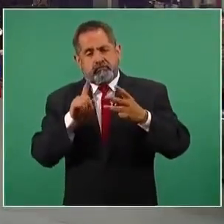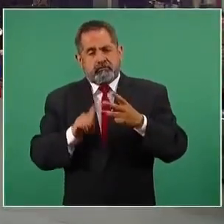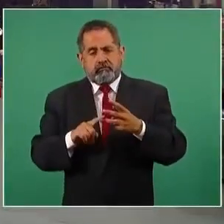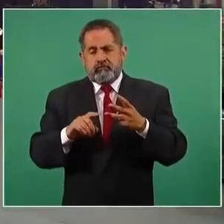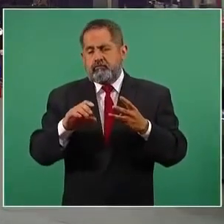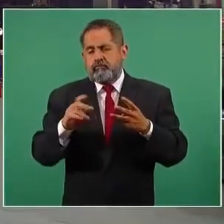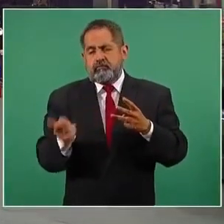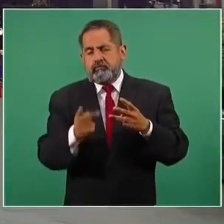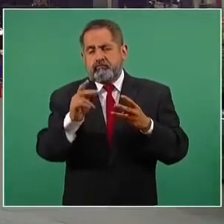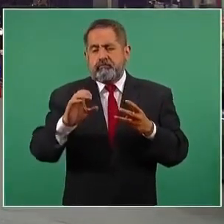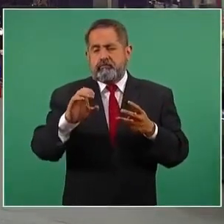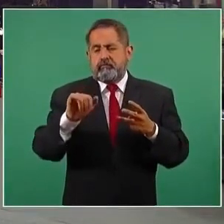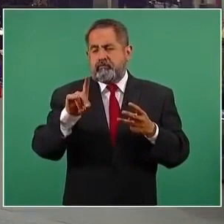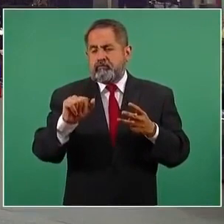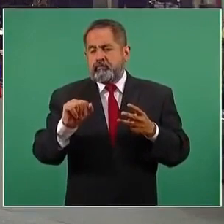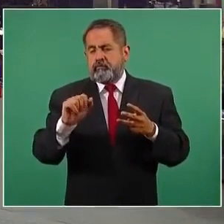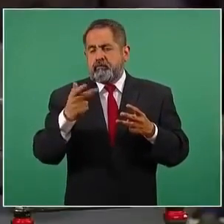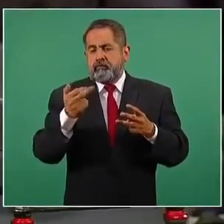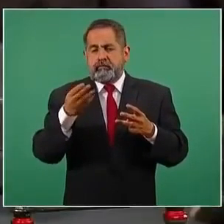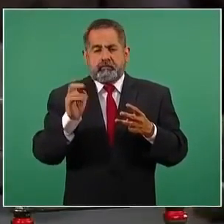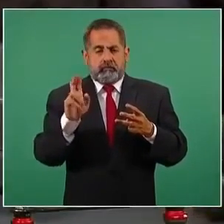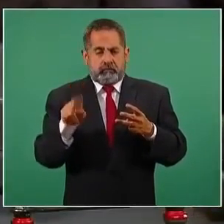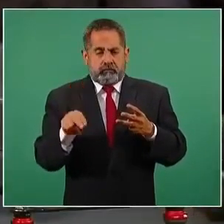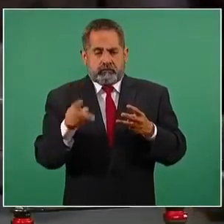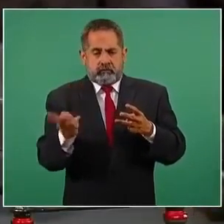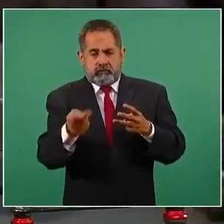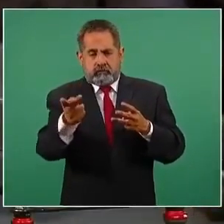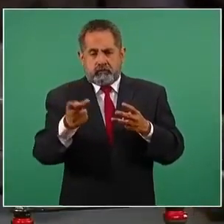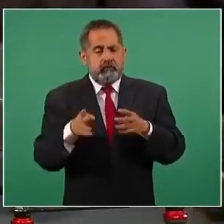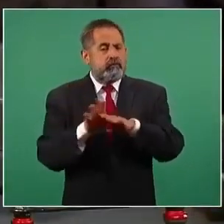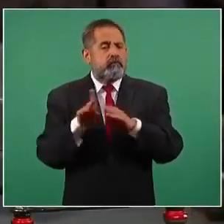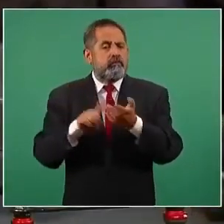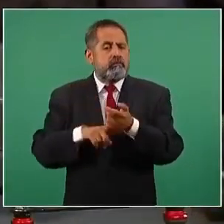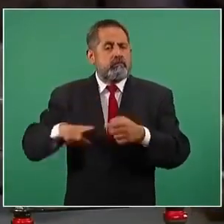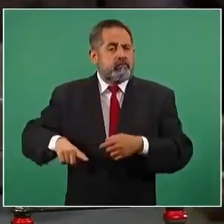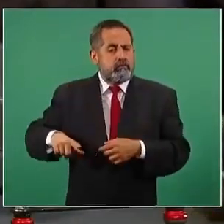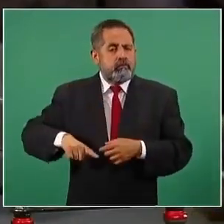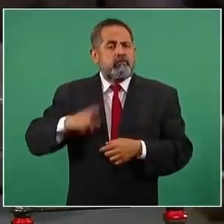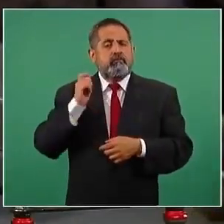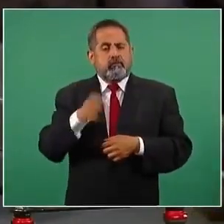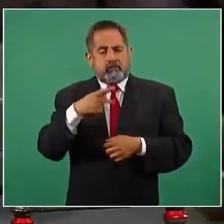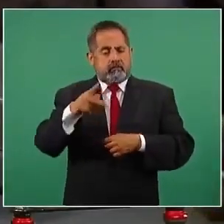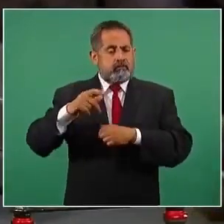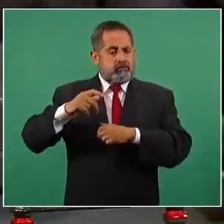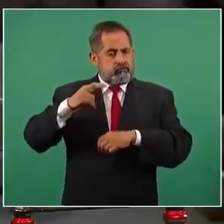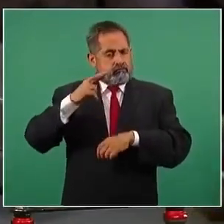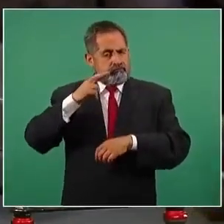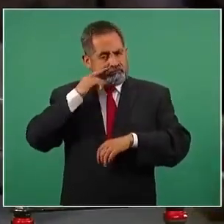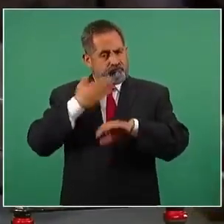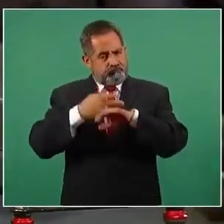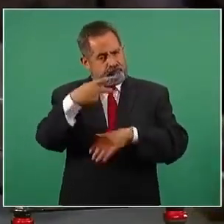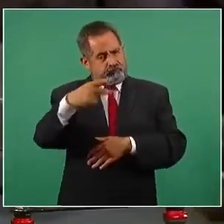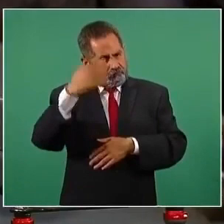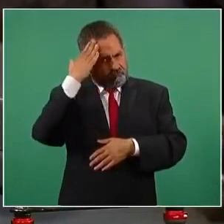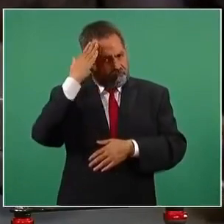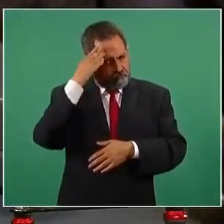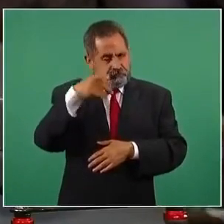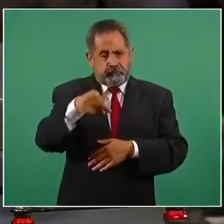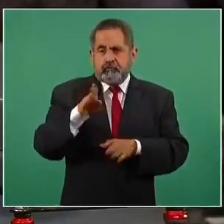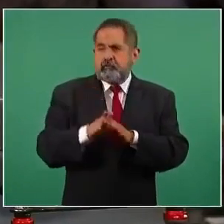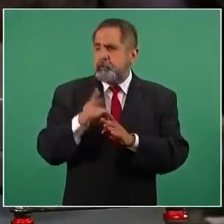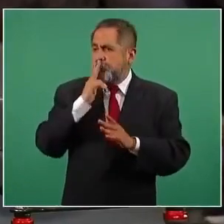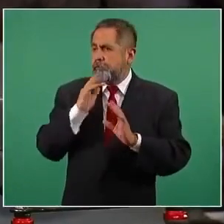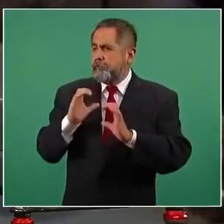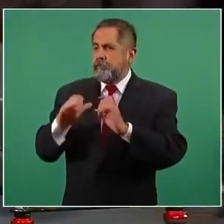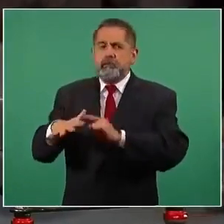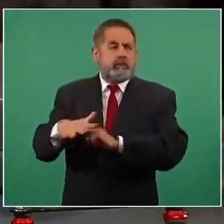Claudia Sheinbaum, ¿cuál serían las estrategias que el gobierno que usted encabeza implementaría para cuidar el medio ambiente